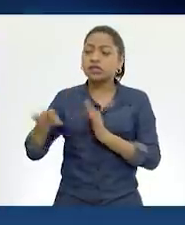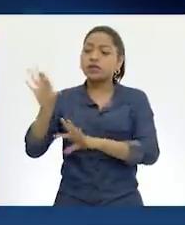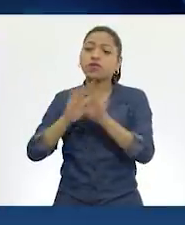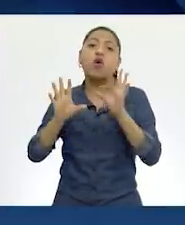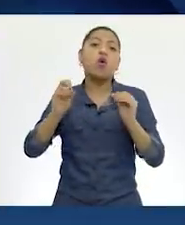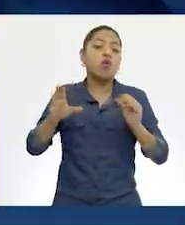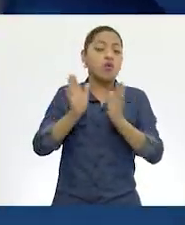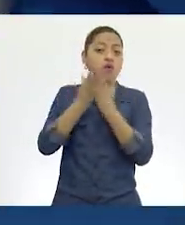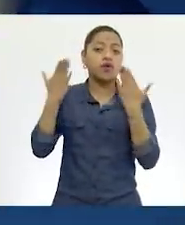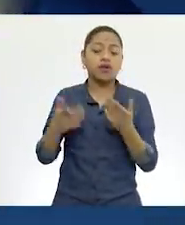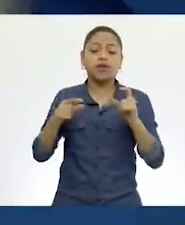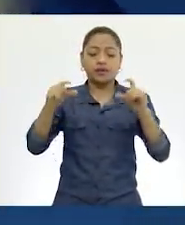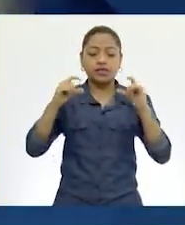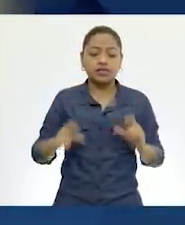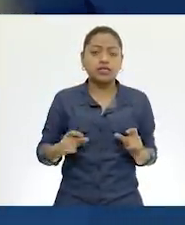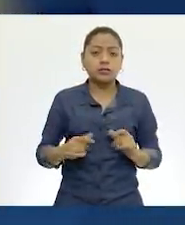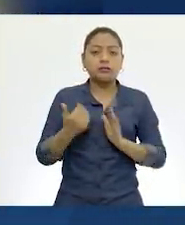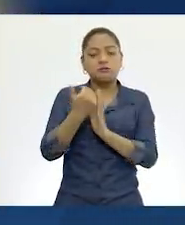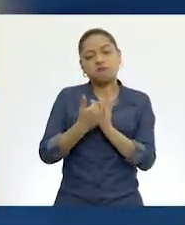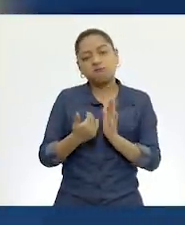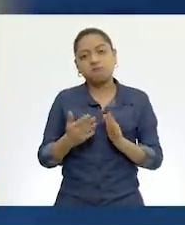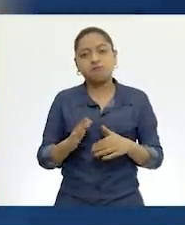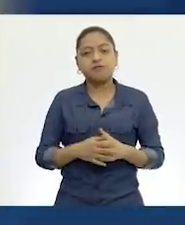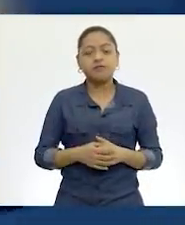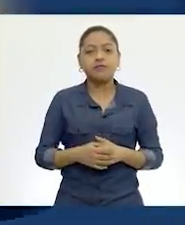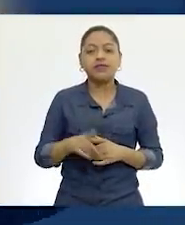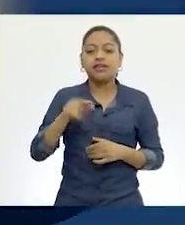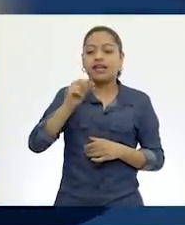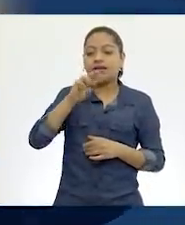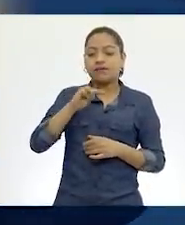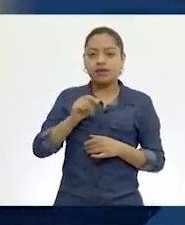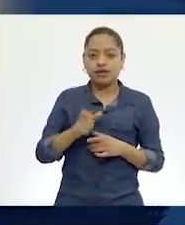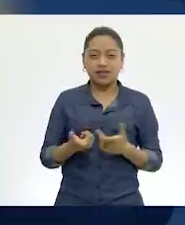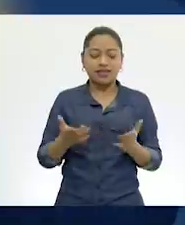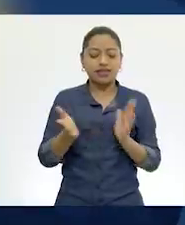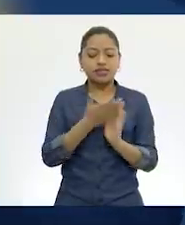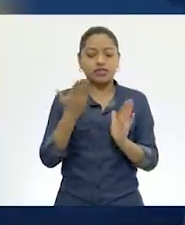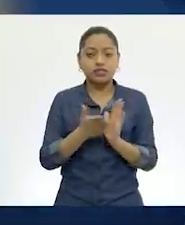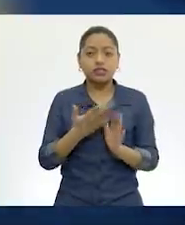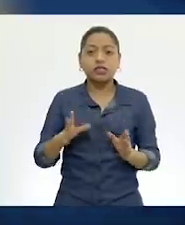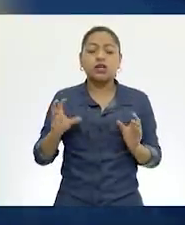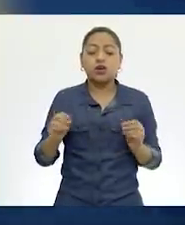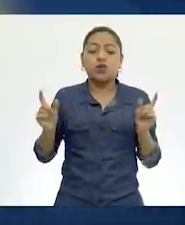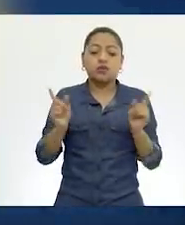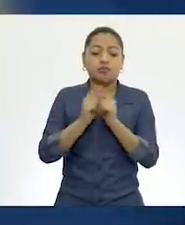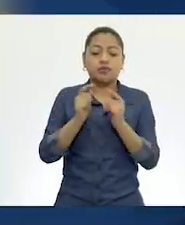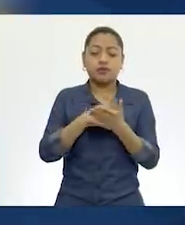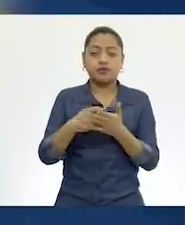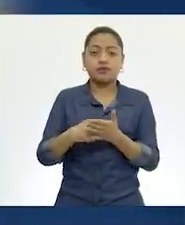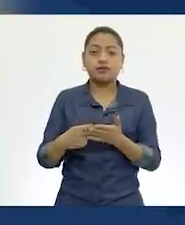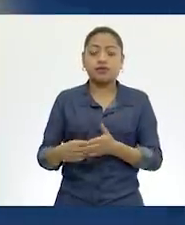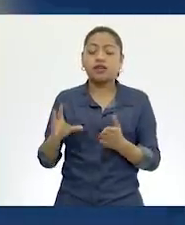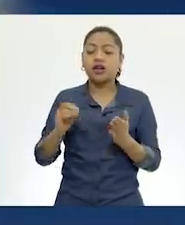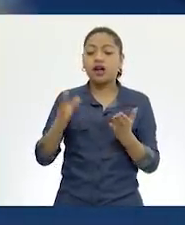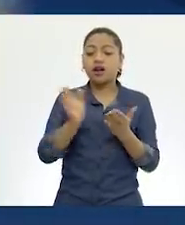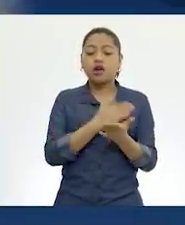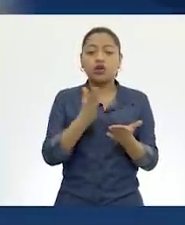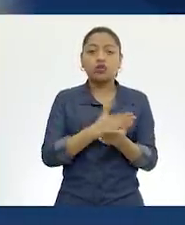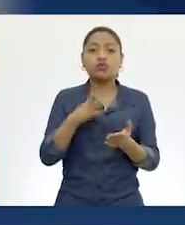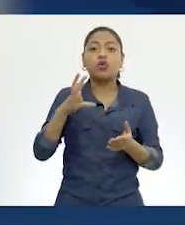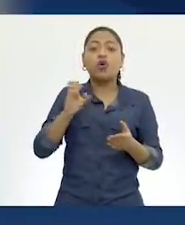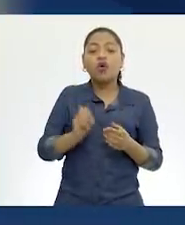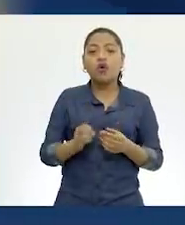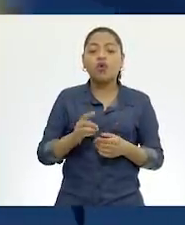Y tenemos las terciarias, que son almanaques, manuales, resúmenes, directorios, guías, bases de